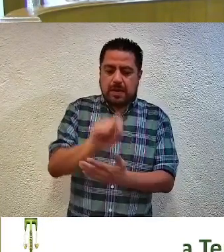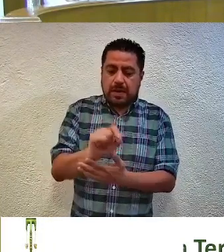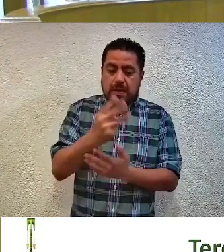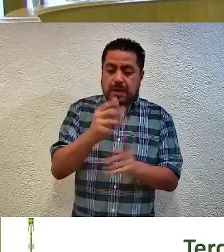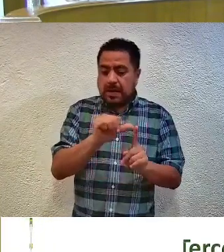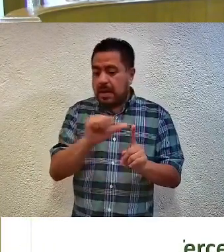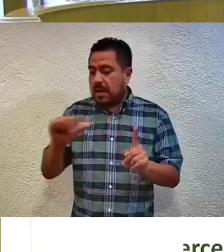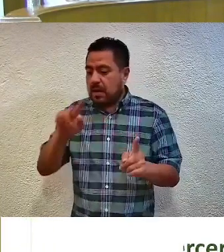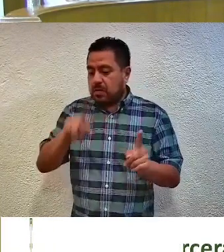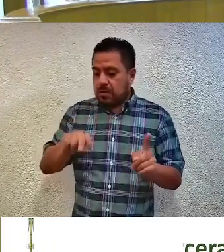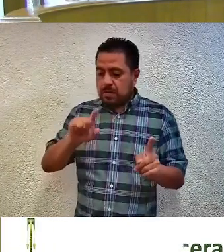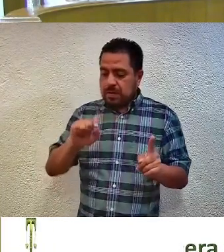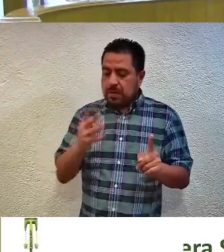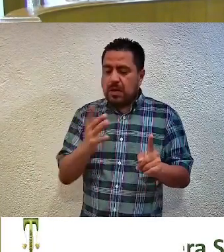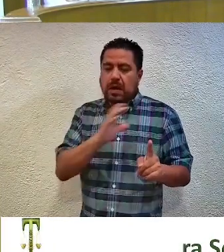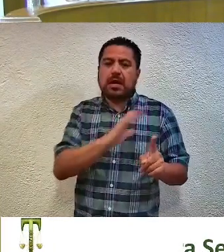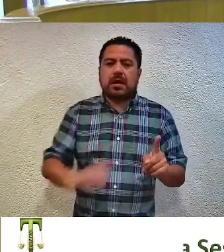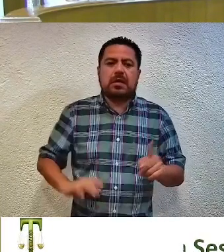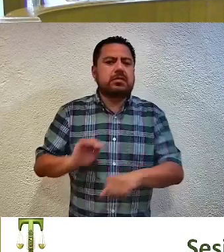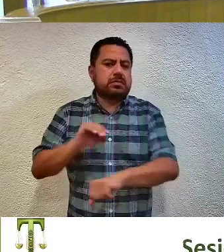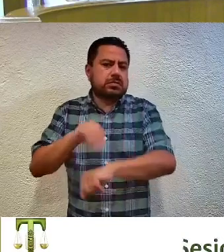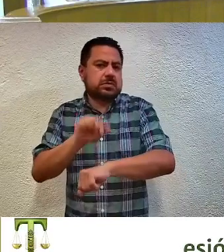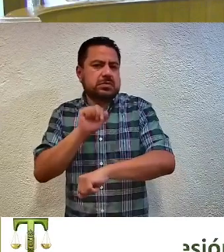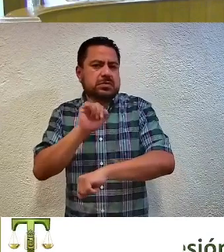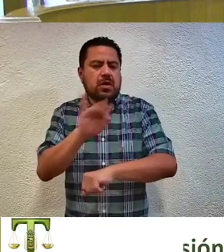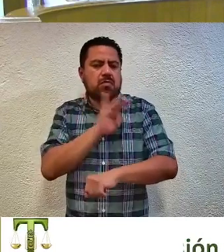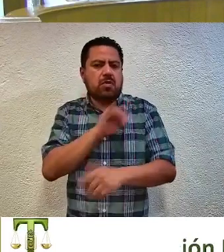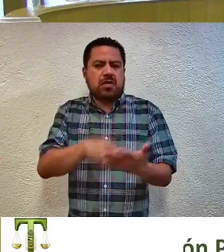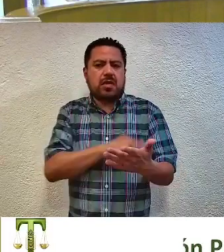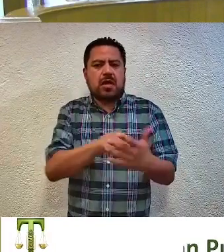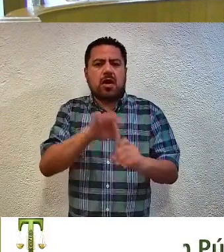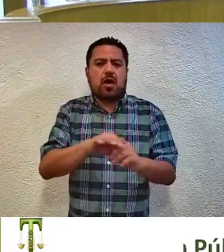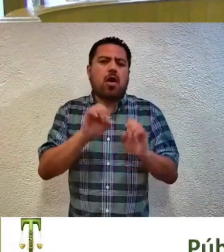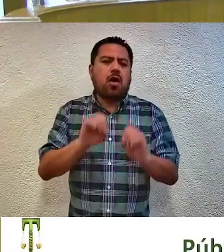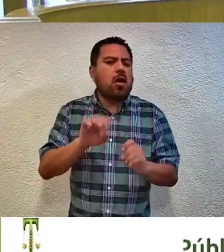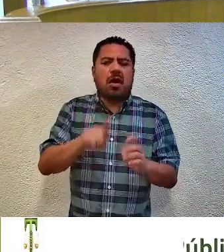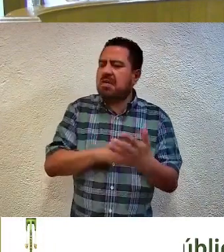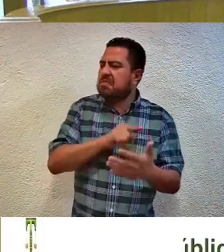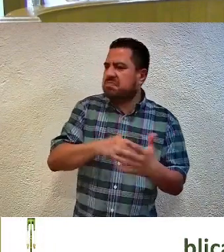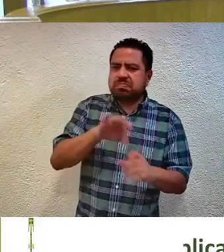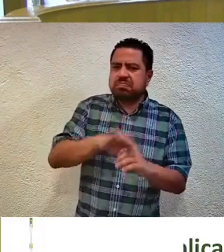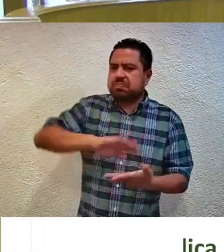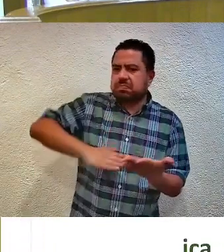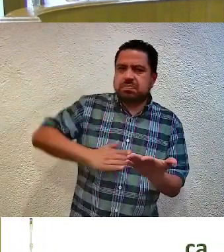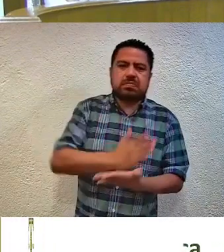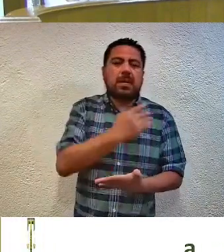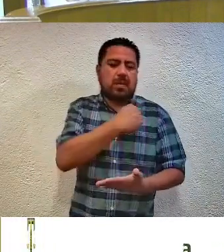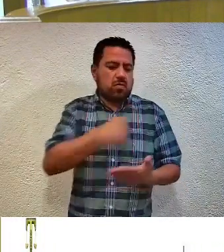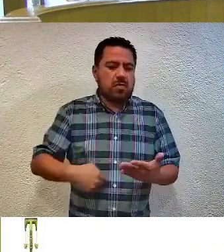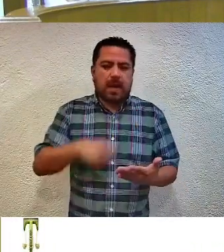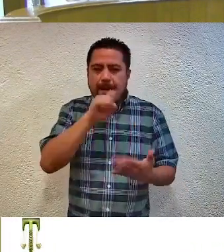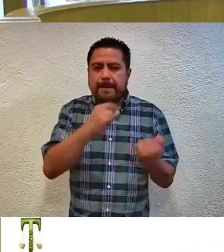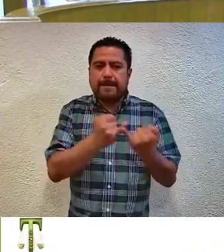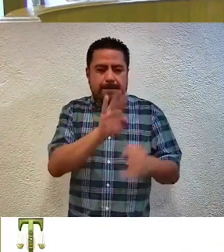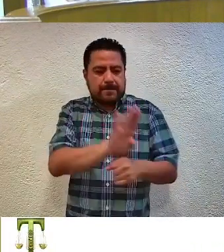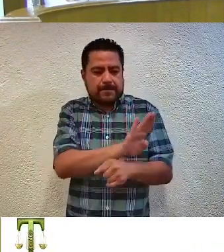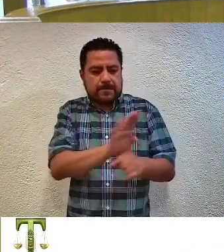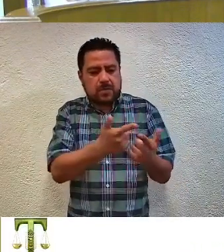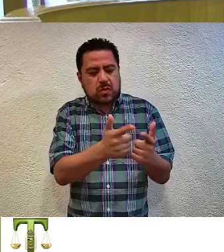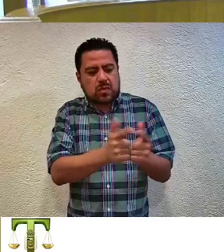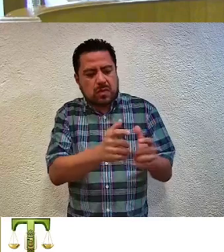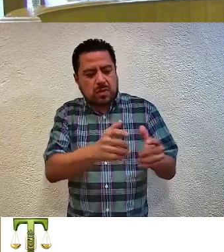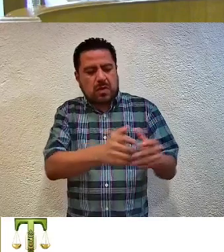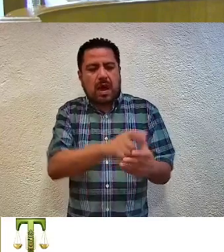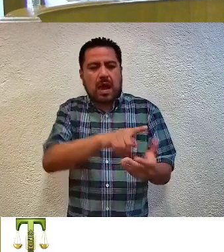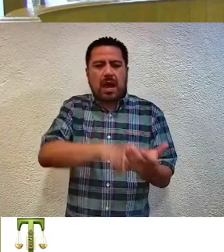la postulación de candidaturas de mayoría relativa y representación proporcional, así como de ayuntamientos, a favor de las personas que se